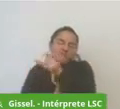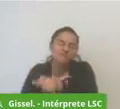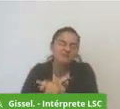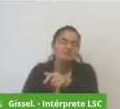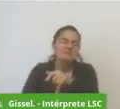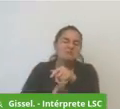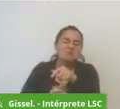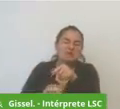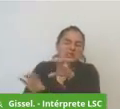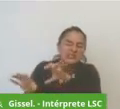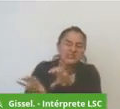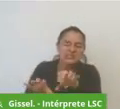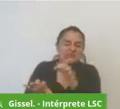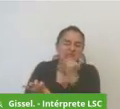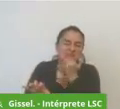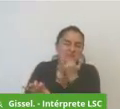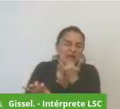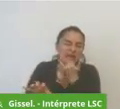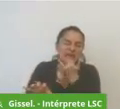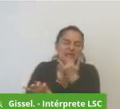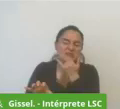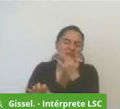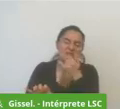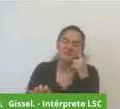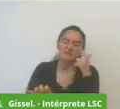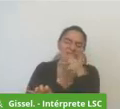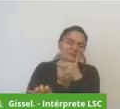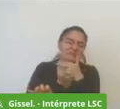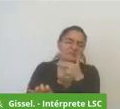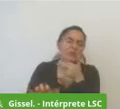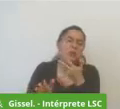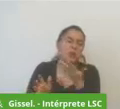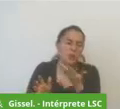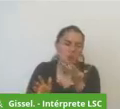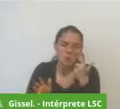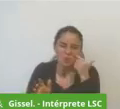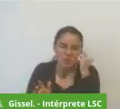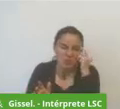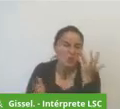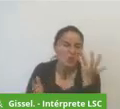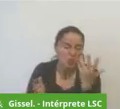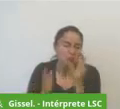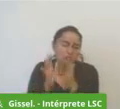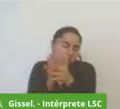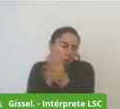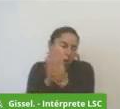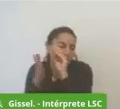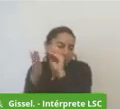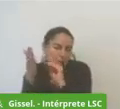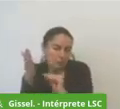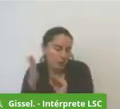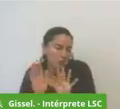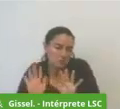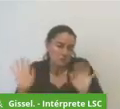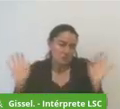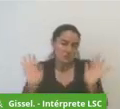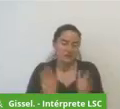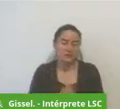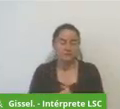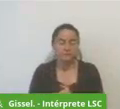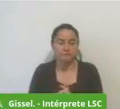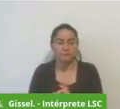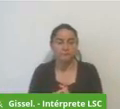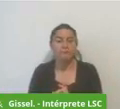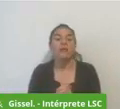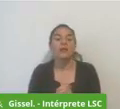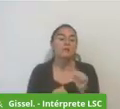y después ya viene un tema que como moe y como como organización de la sociedad civil nos interesa mucho